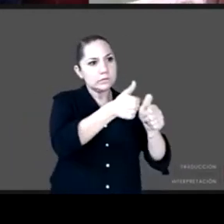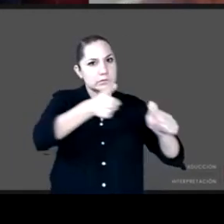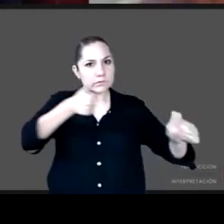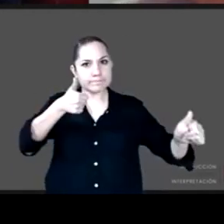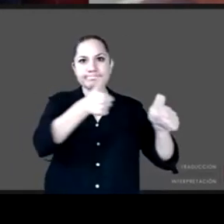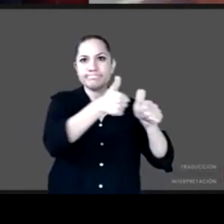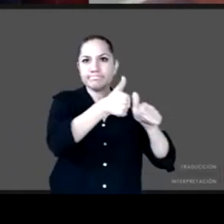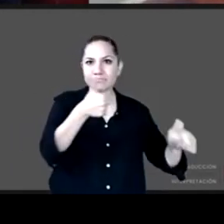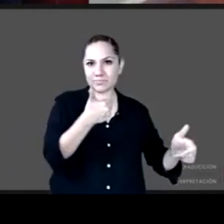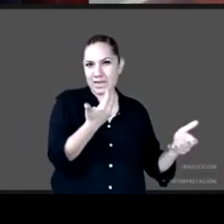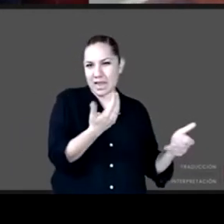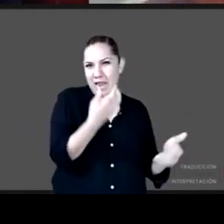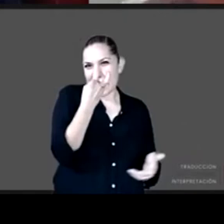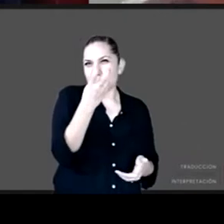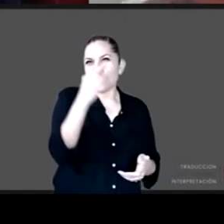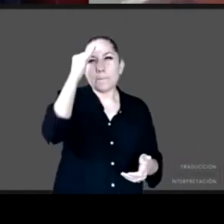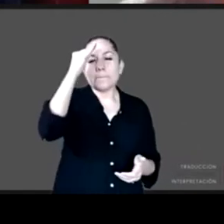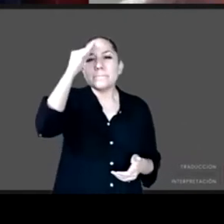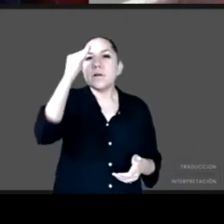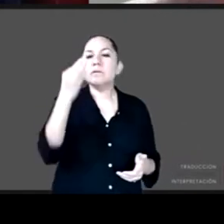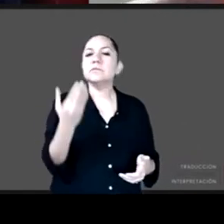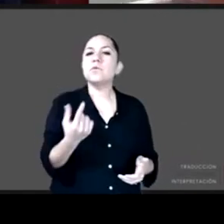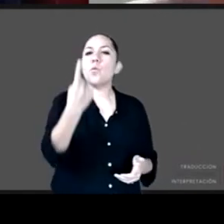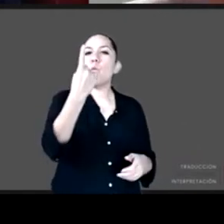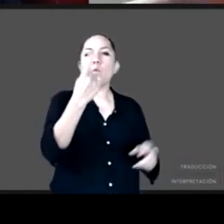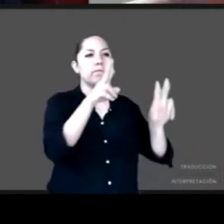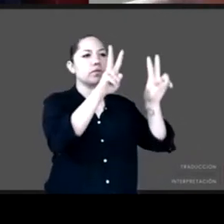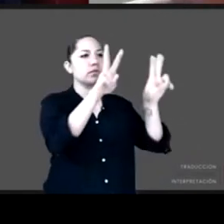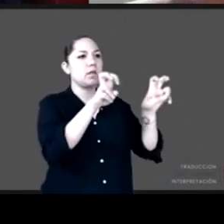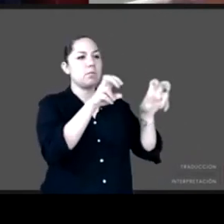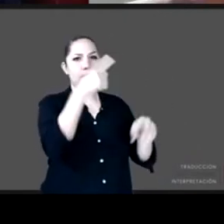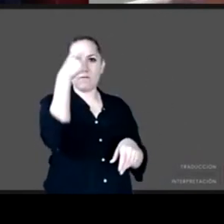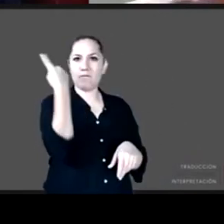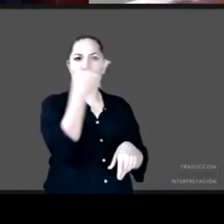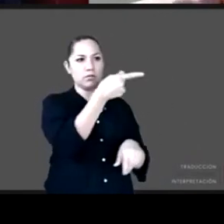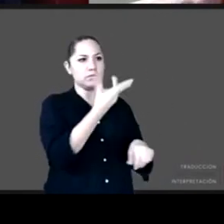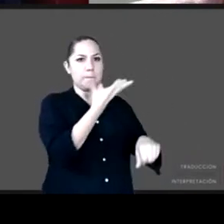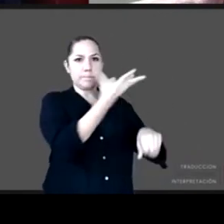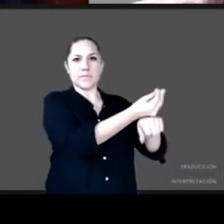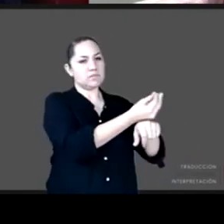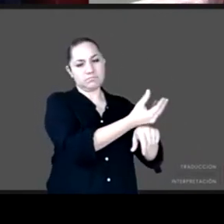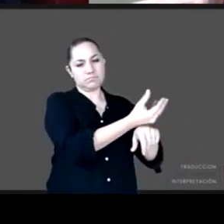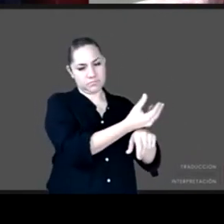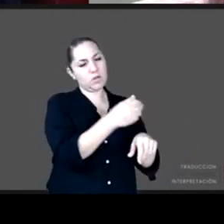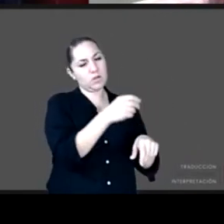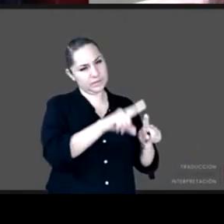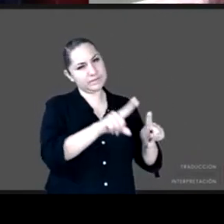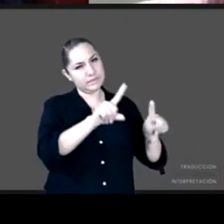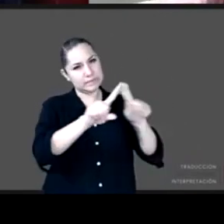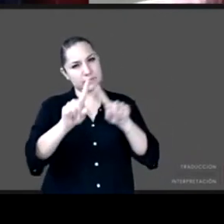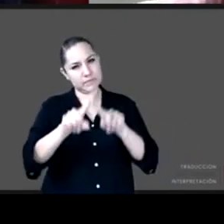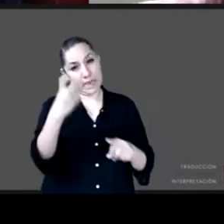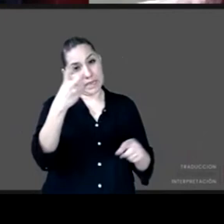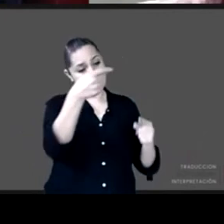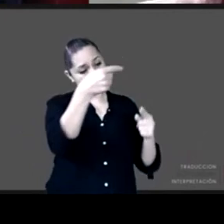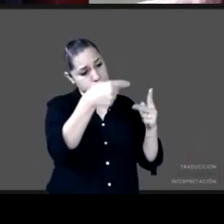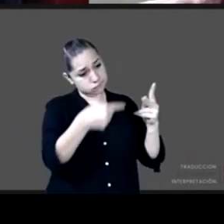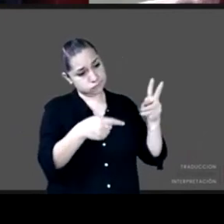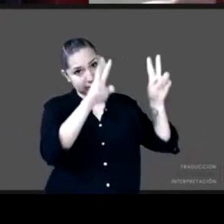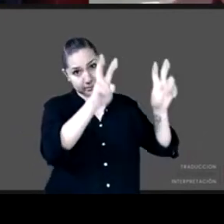ingresos que si están condicionando desafortunadamente el aumento del trabajo de nuestro país gracias muy bien